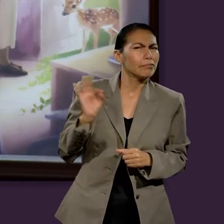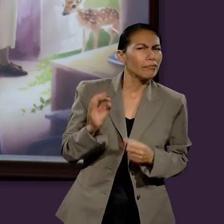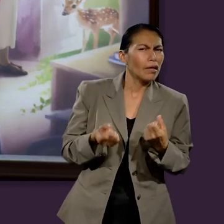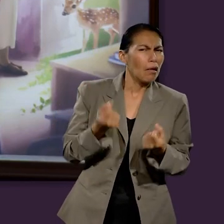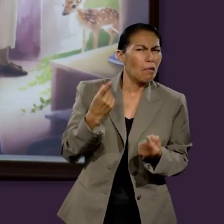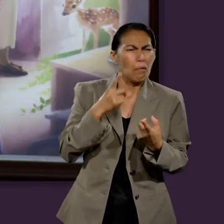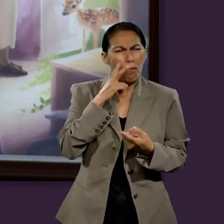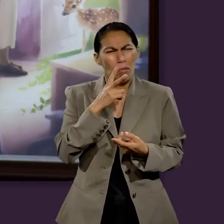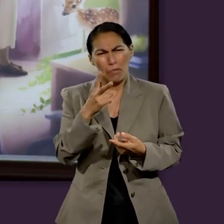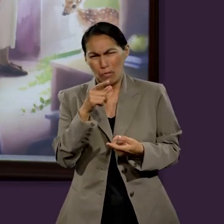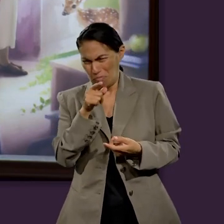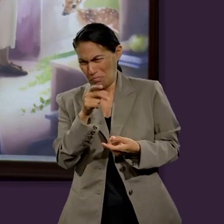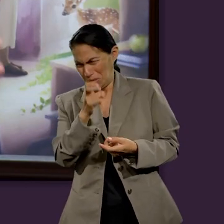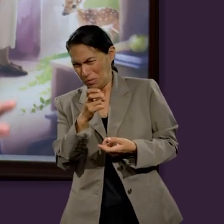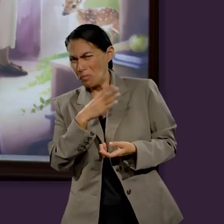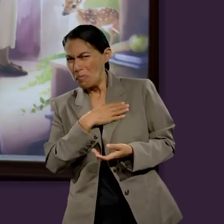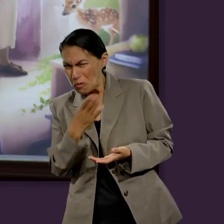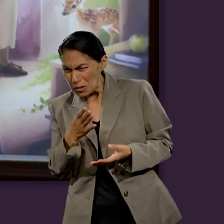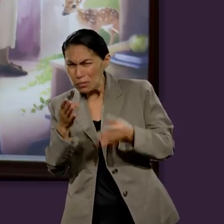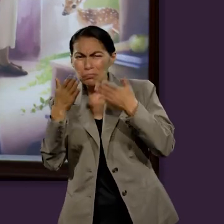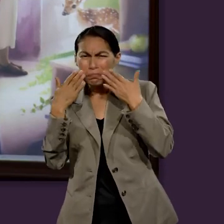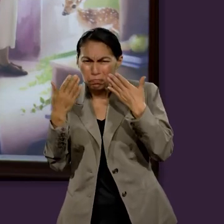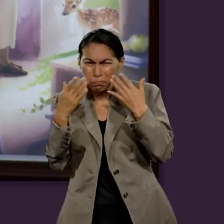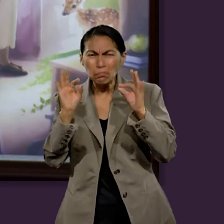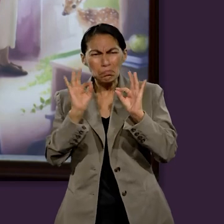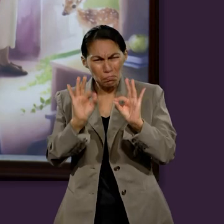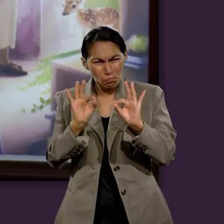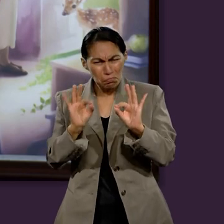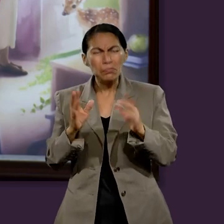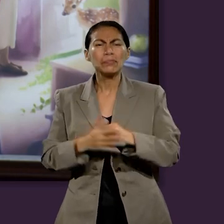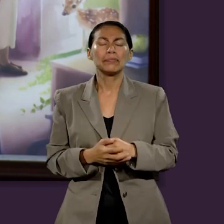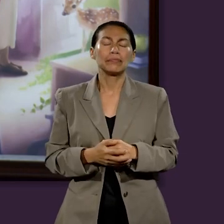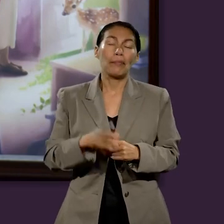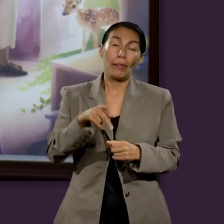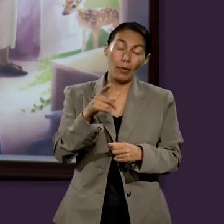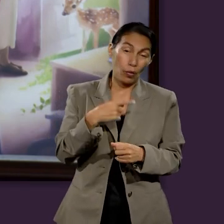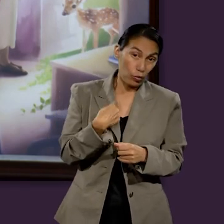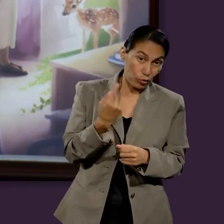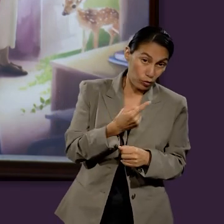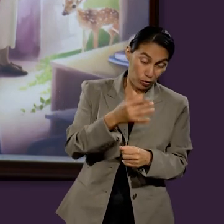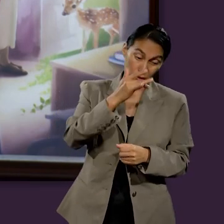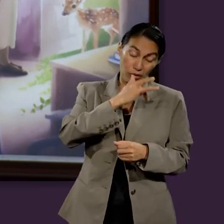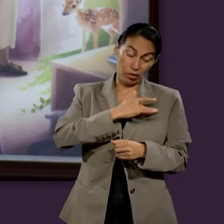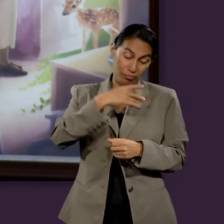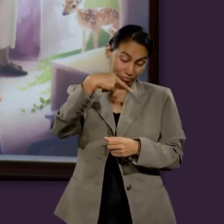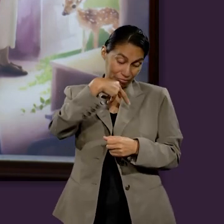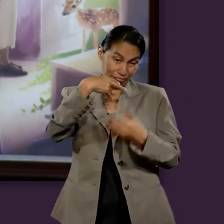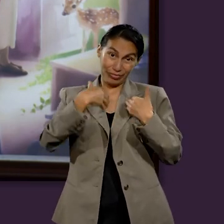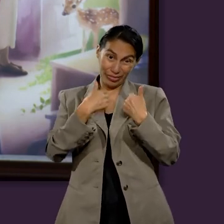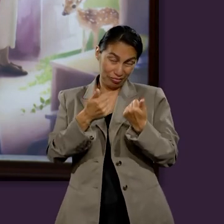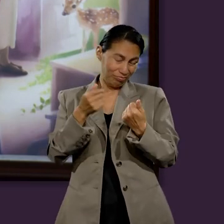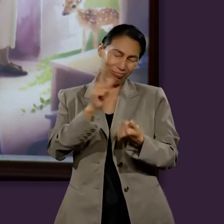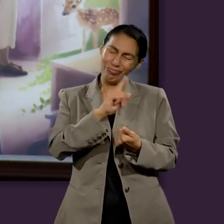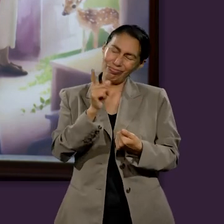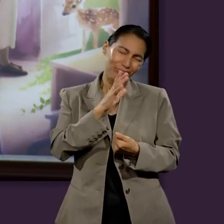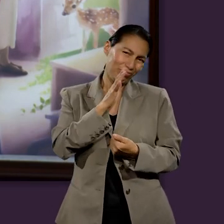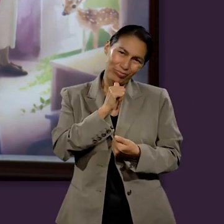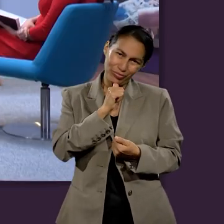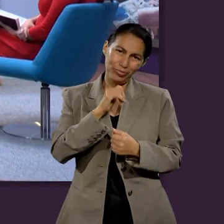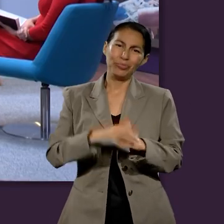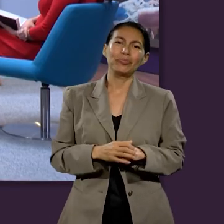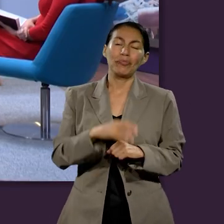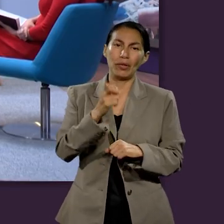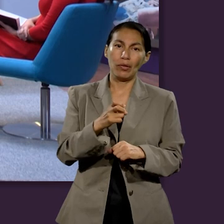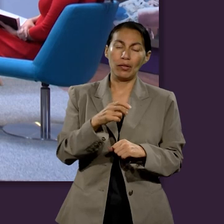quizás hasta nosotros se nos parecían muy buenas personas, muy lindas personas, pero nosotros no podíamos ver el corazón.